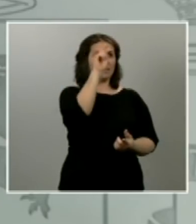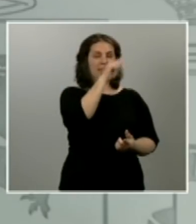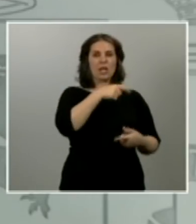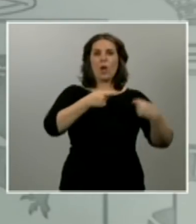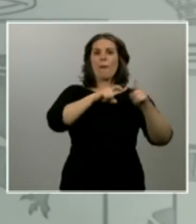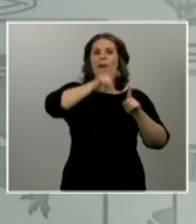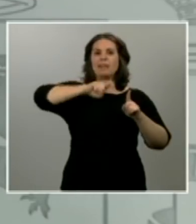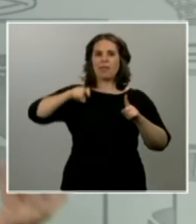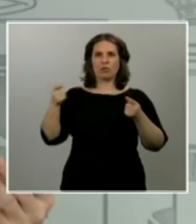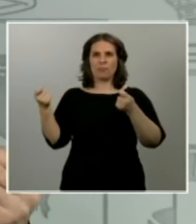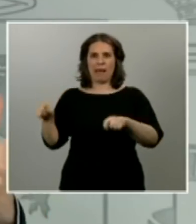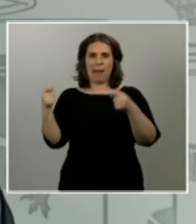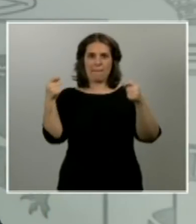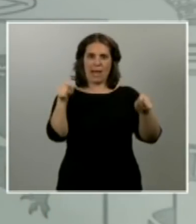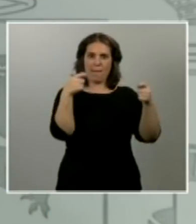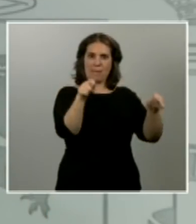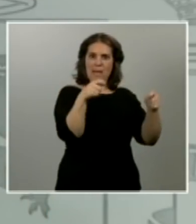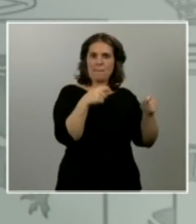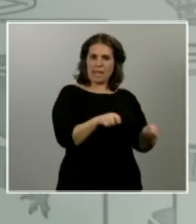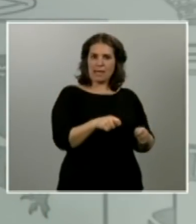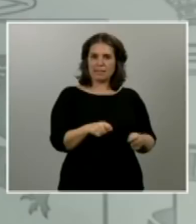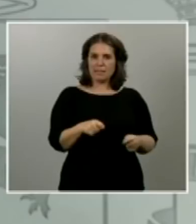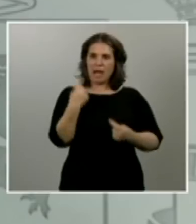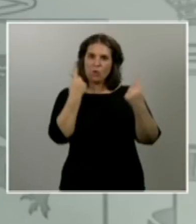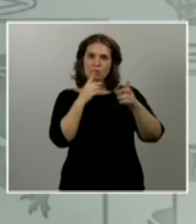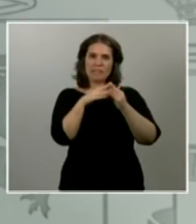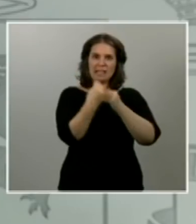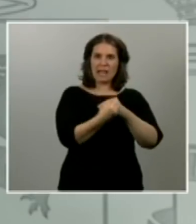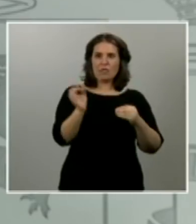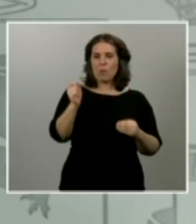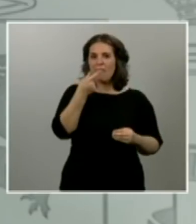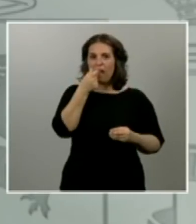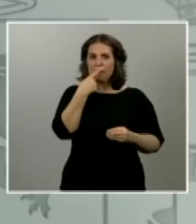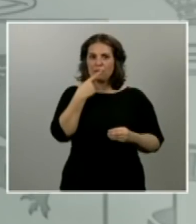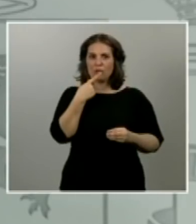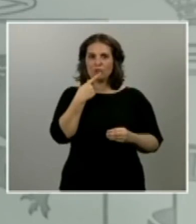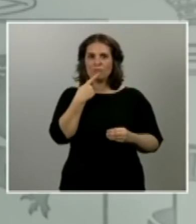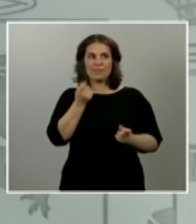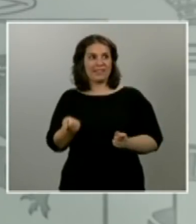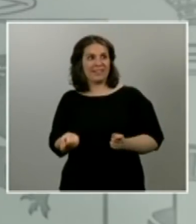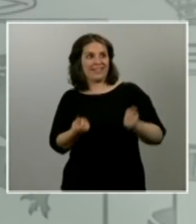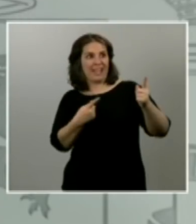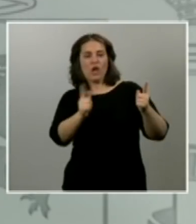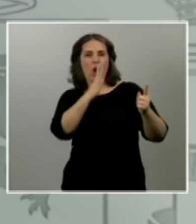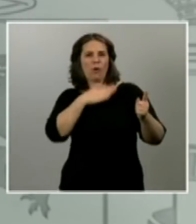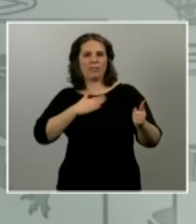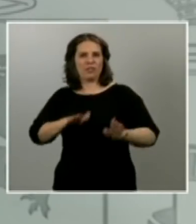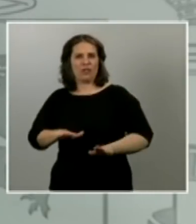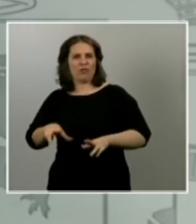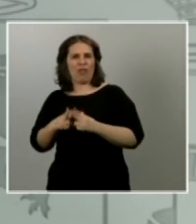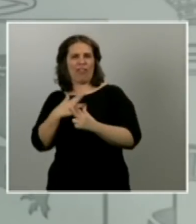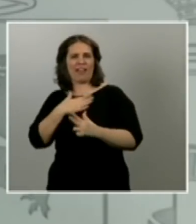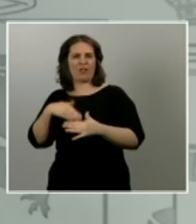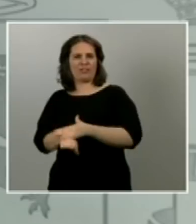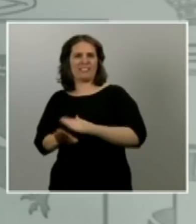de determinados medicamentos o determinados materiales que quieren tener garantizados en su sociedad bueno pues no quiero hacer con esto